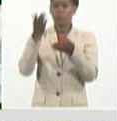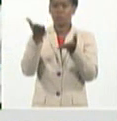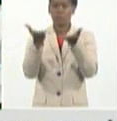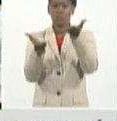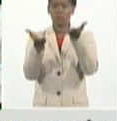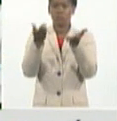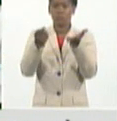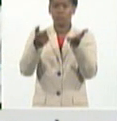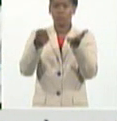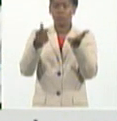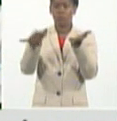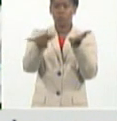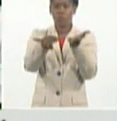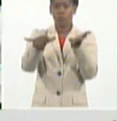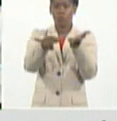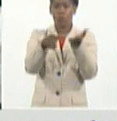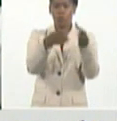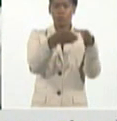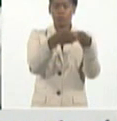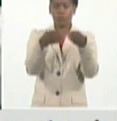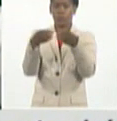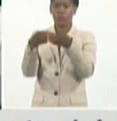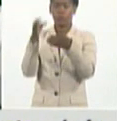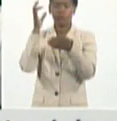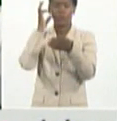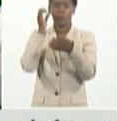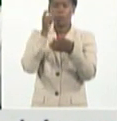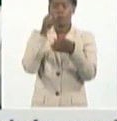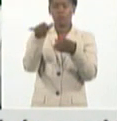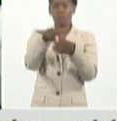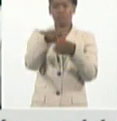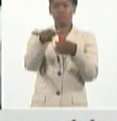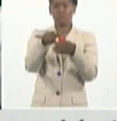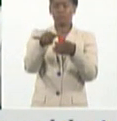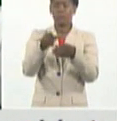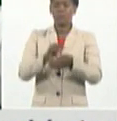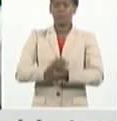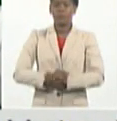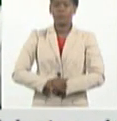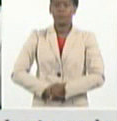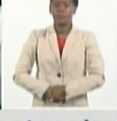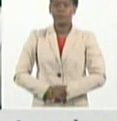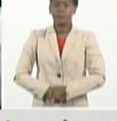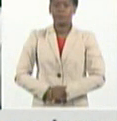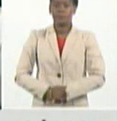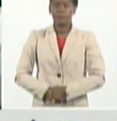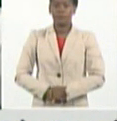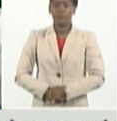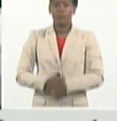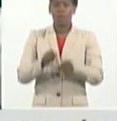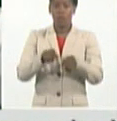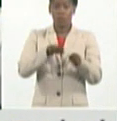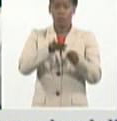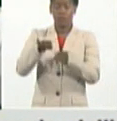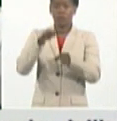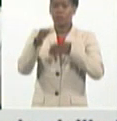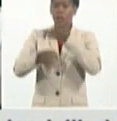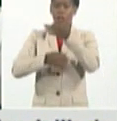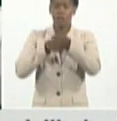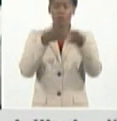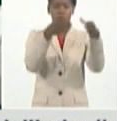diferencias importantes en cuanto al sexo de los pacientes. Los grupos de edades, sí,